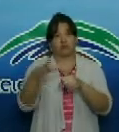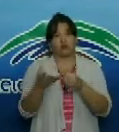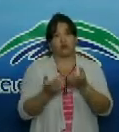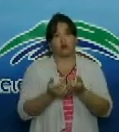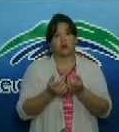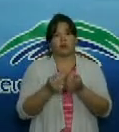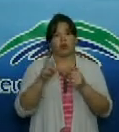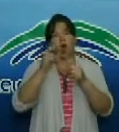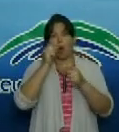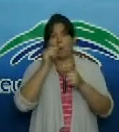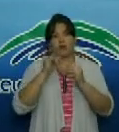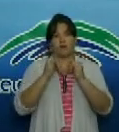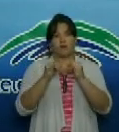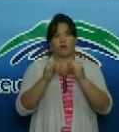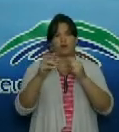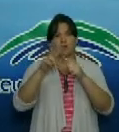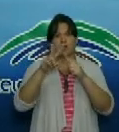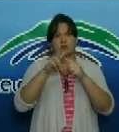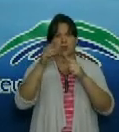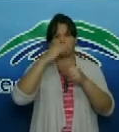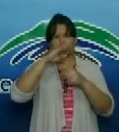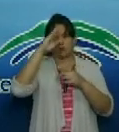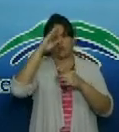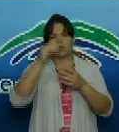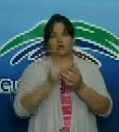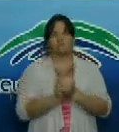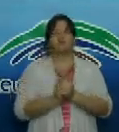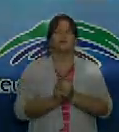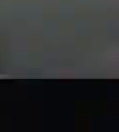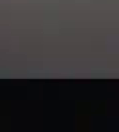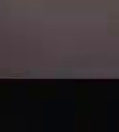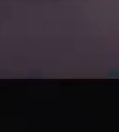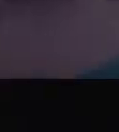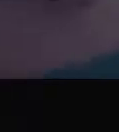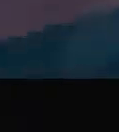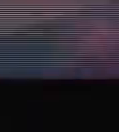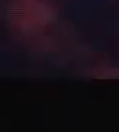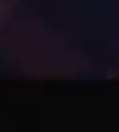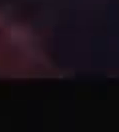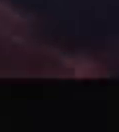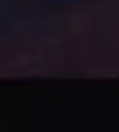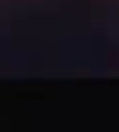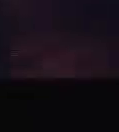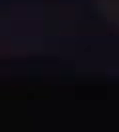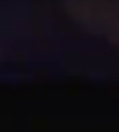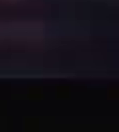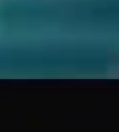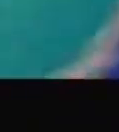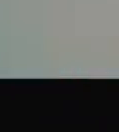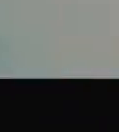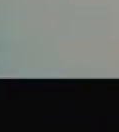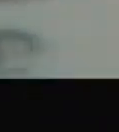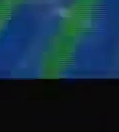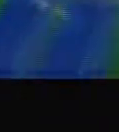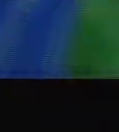Romero Sistema Informativo de la Televisión Cubana Tú en casa y nosotros contigo